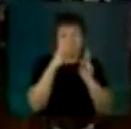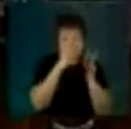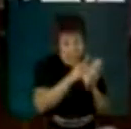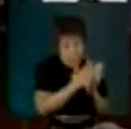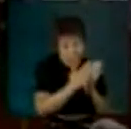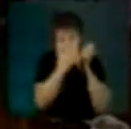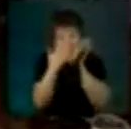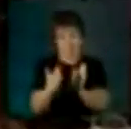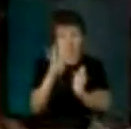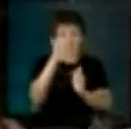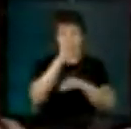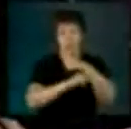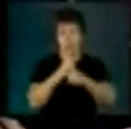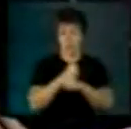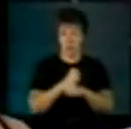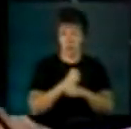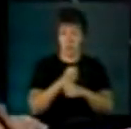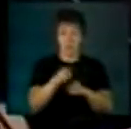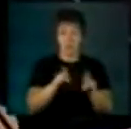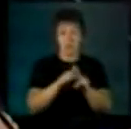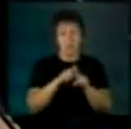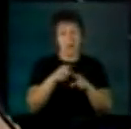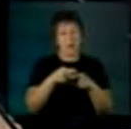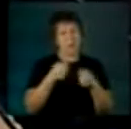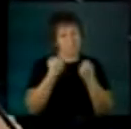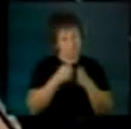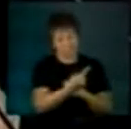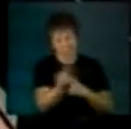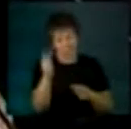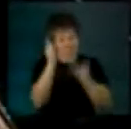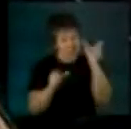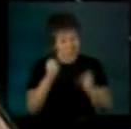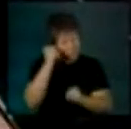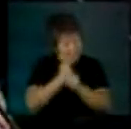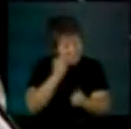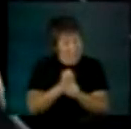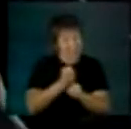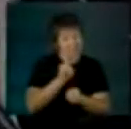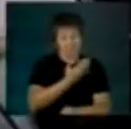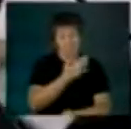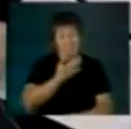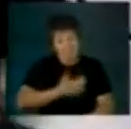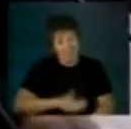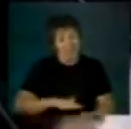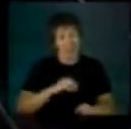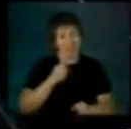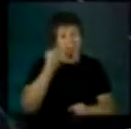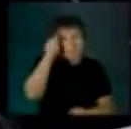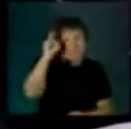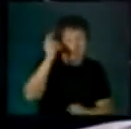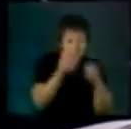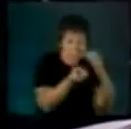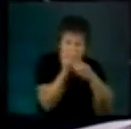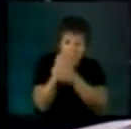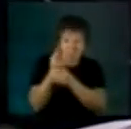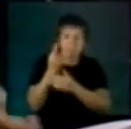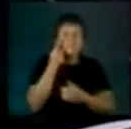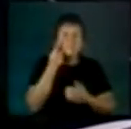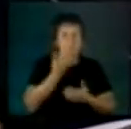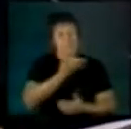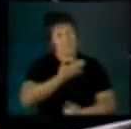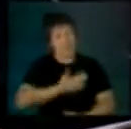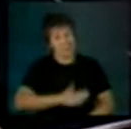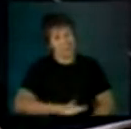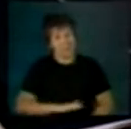economía para que la gente pueda trabajar tranquila e inventar tranquila. Una